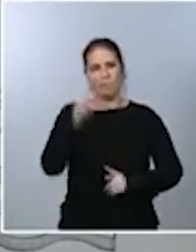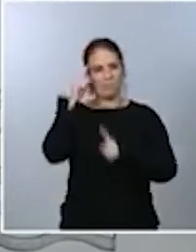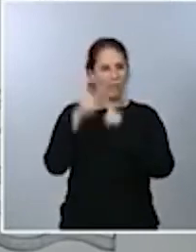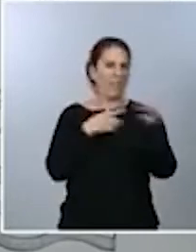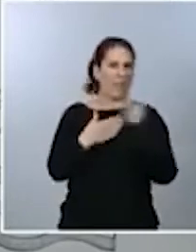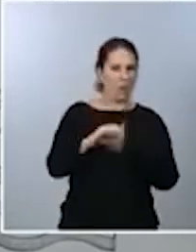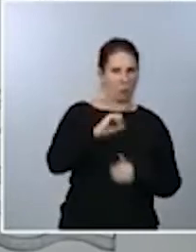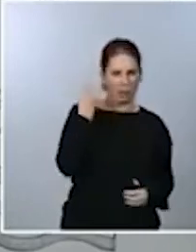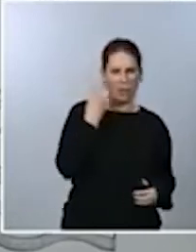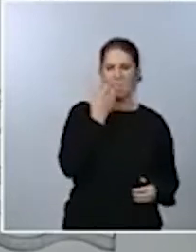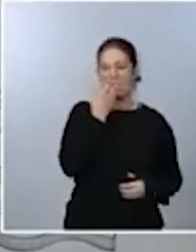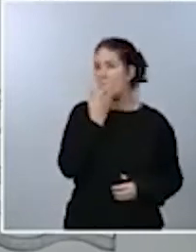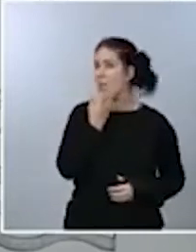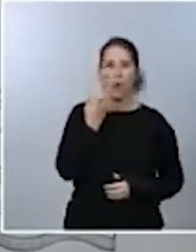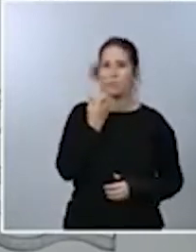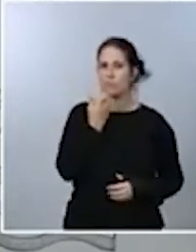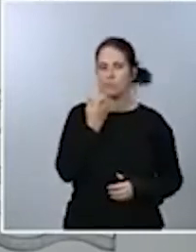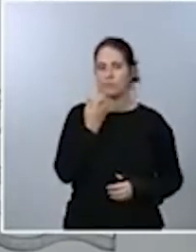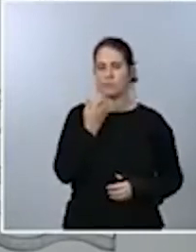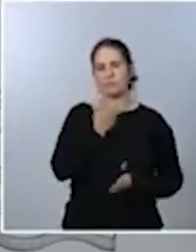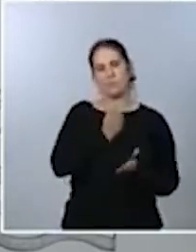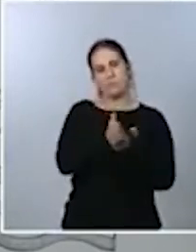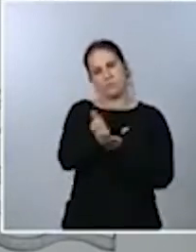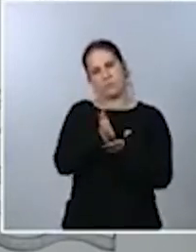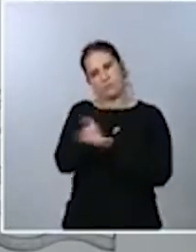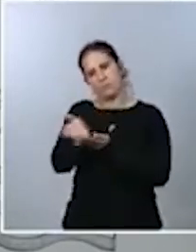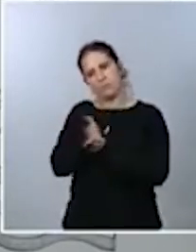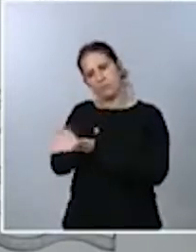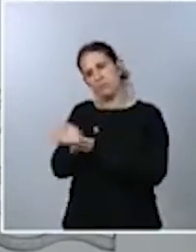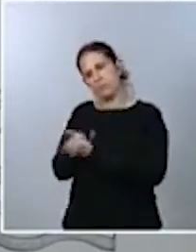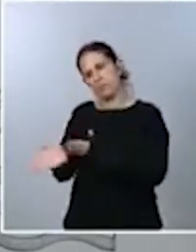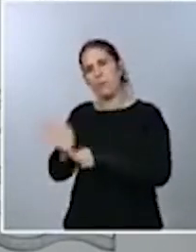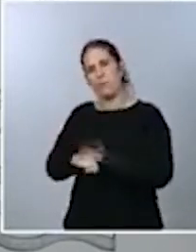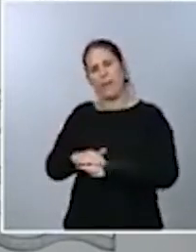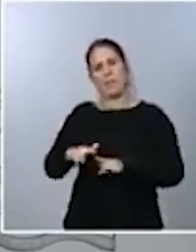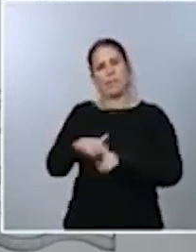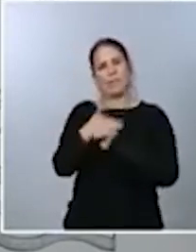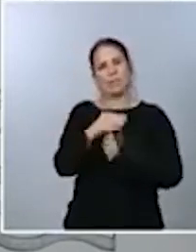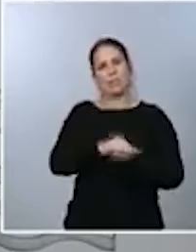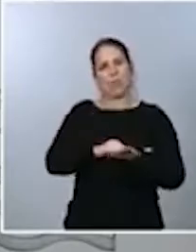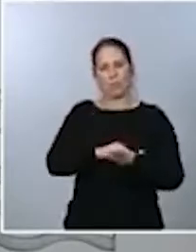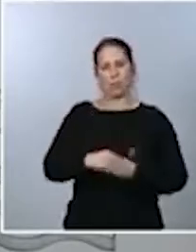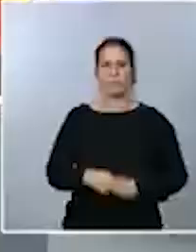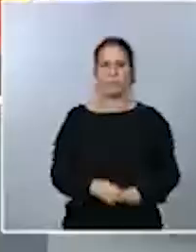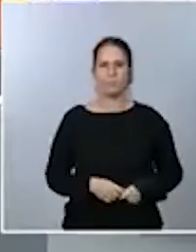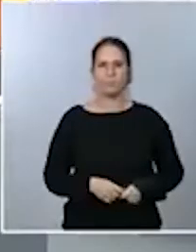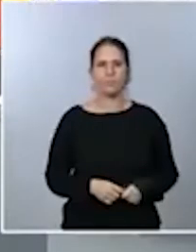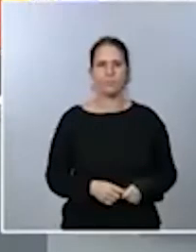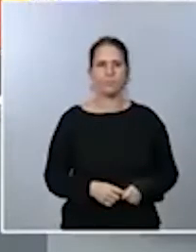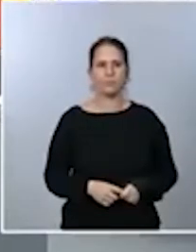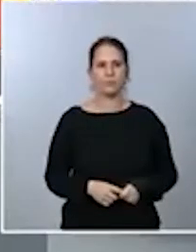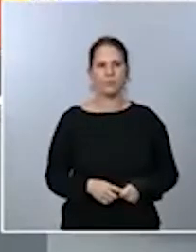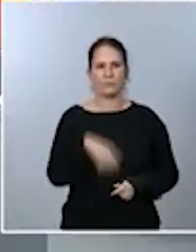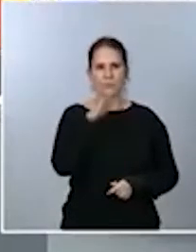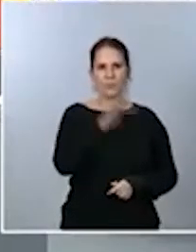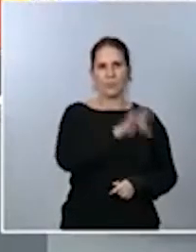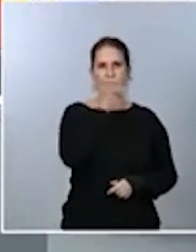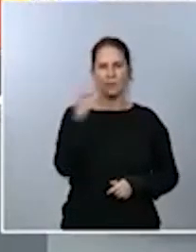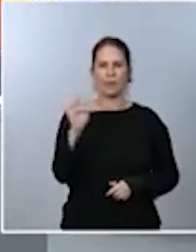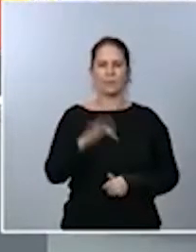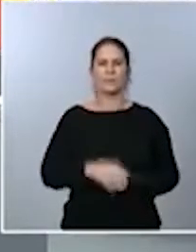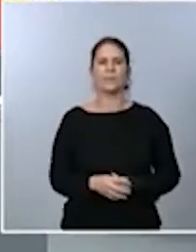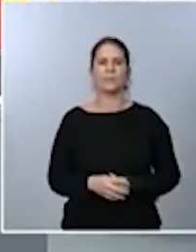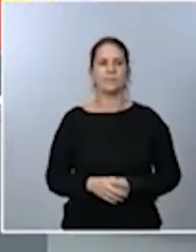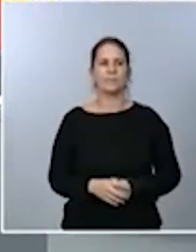este no es posible, soluciones alternativas que nos permitan salir de esta situación de obstrucción. Es el turno ahora de May Mariño, de